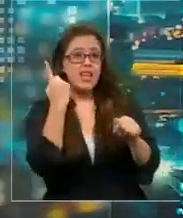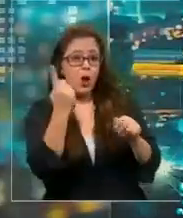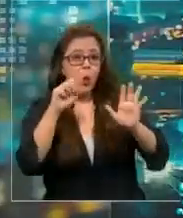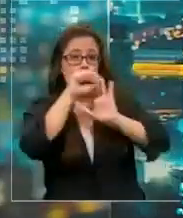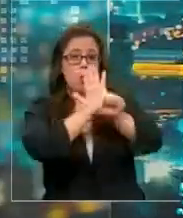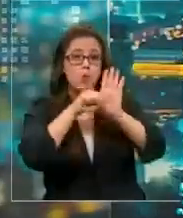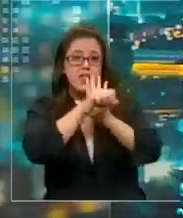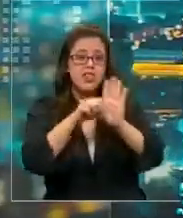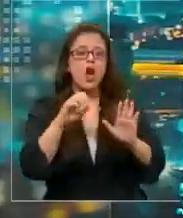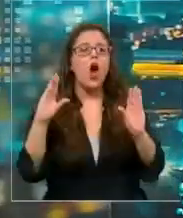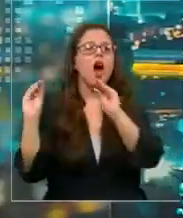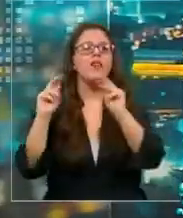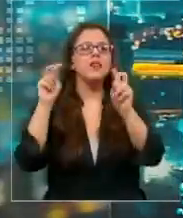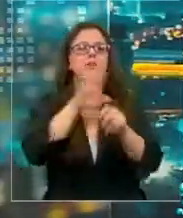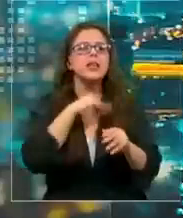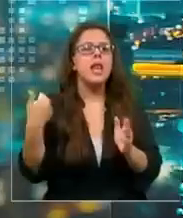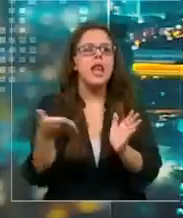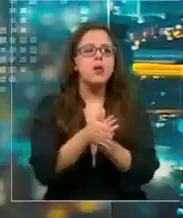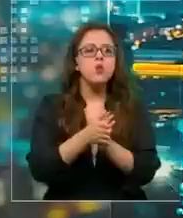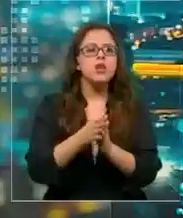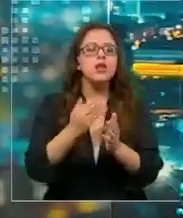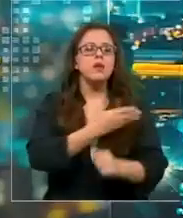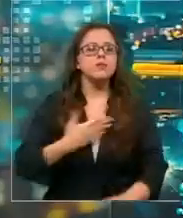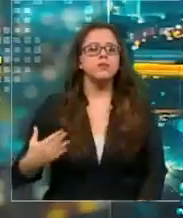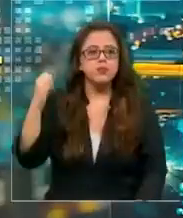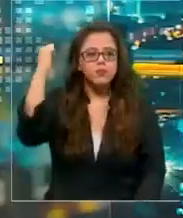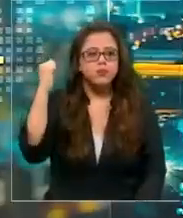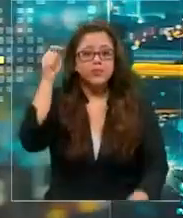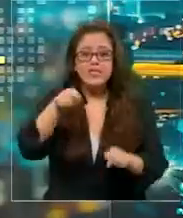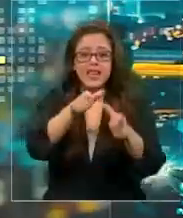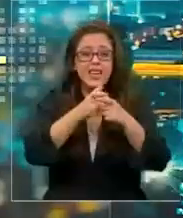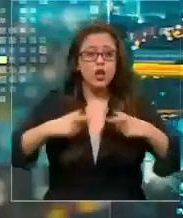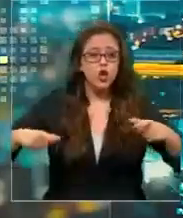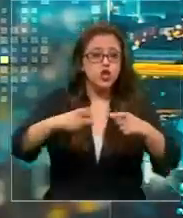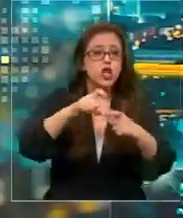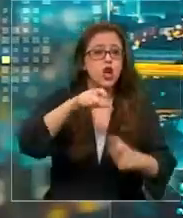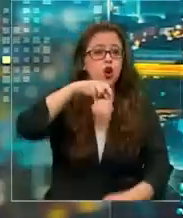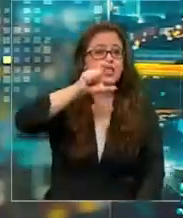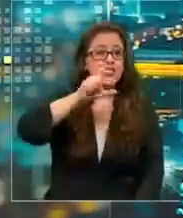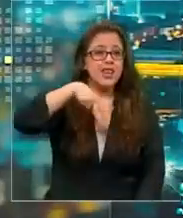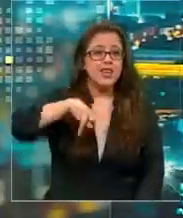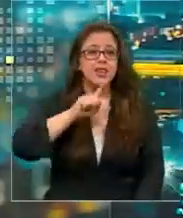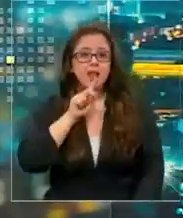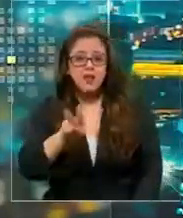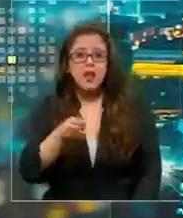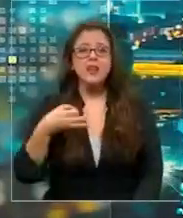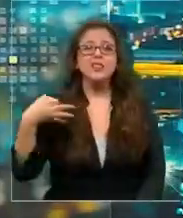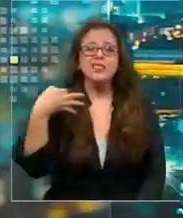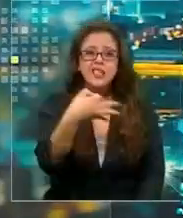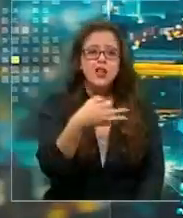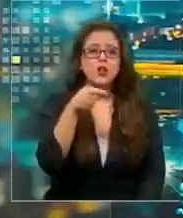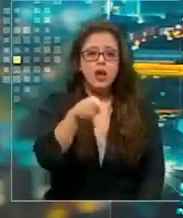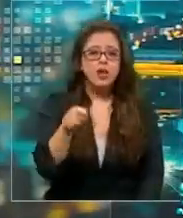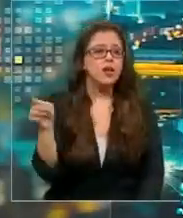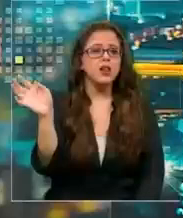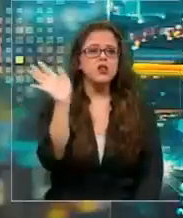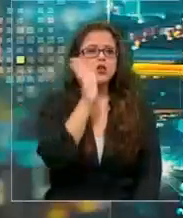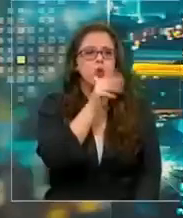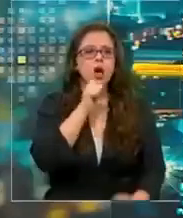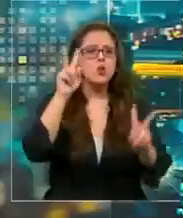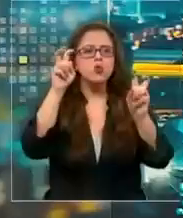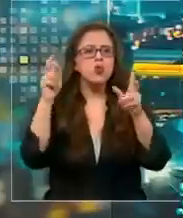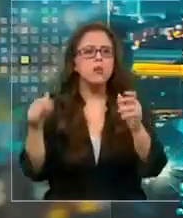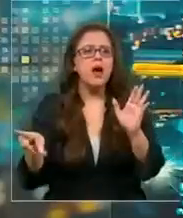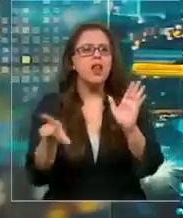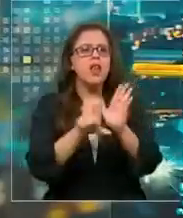sobre la muerte del presidente Piñera. Claro, el Consejo Nacional de Televisión ante esta controversia aclaró que no tiene injerencia legal